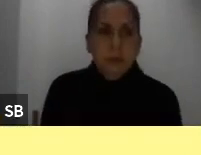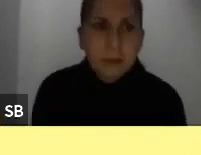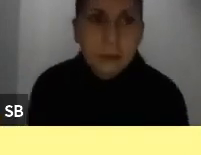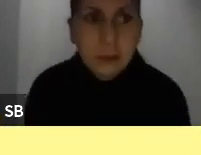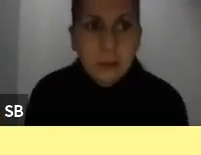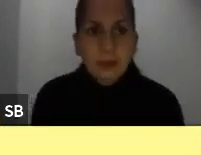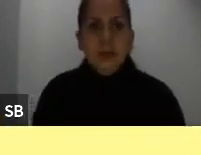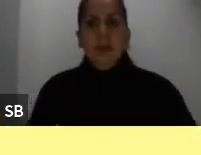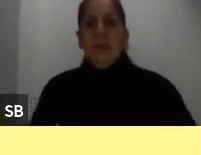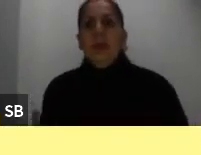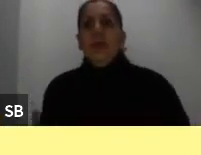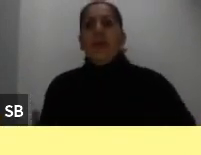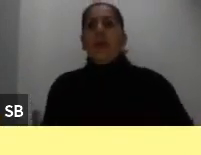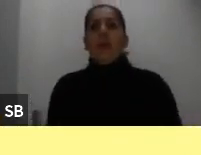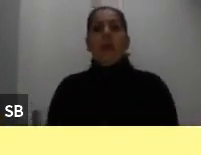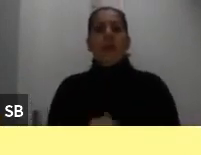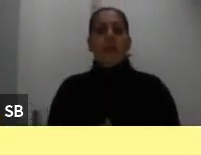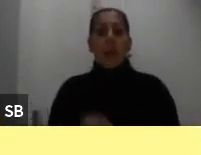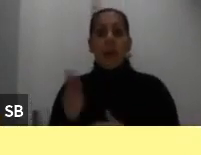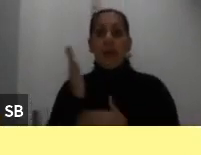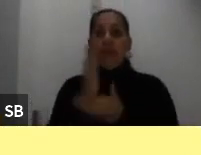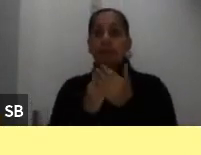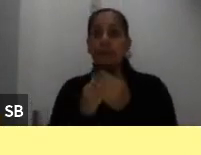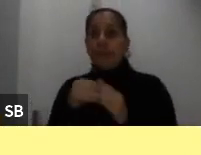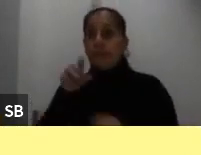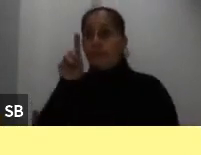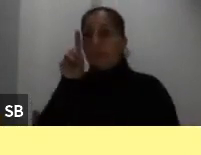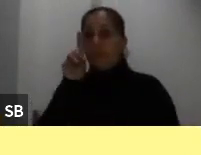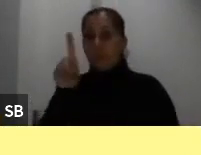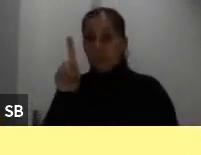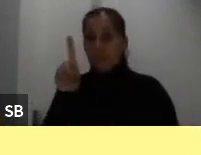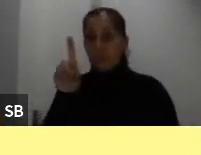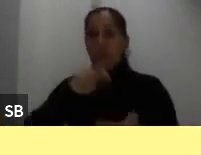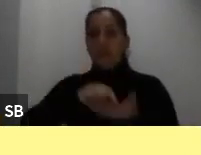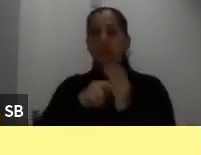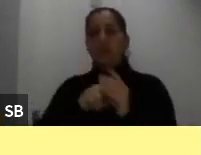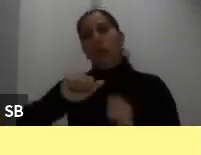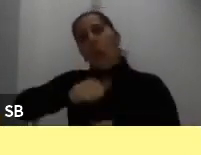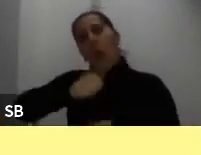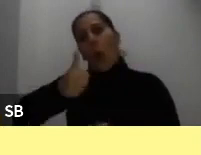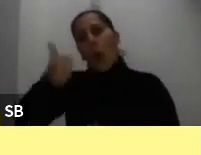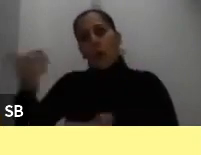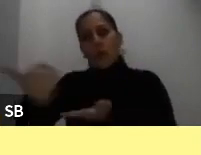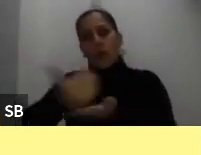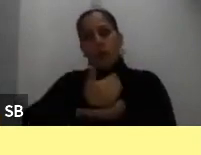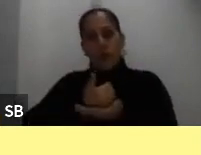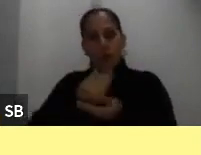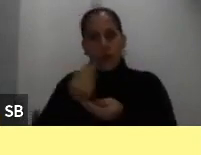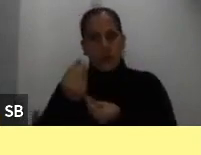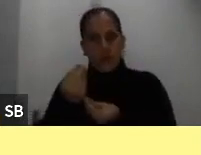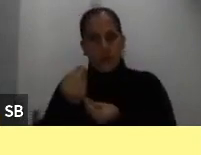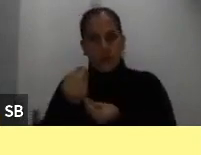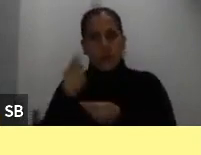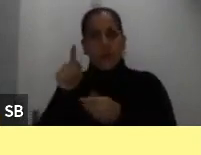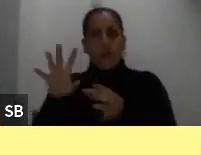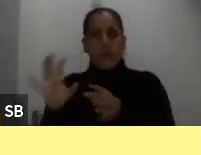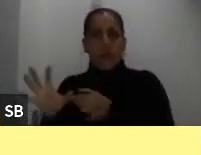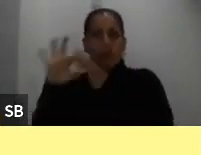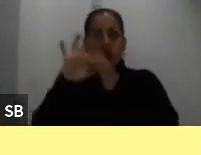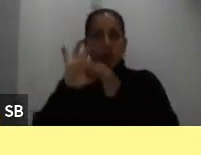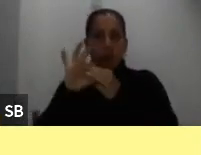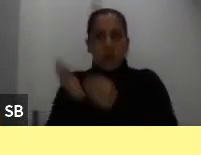Bueno, vamos a ver la sección D se refiere a otros ingresos y está muy vinculada con la sección anterior